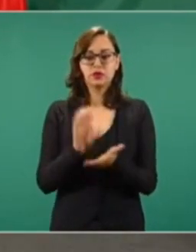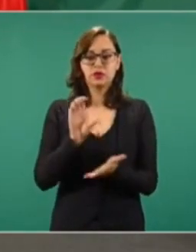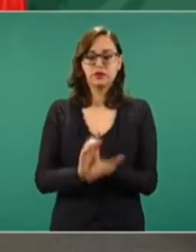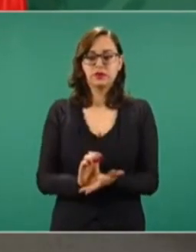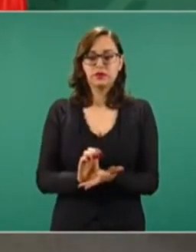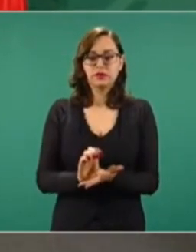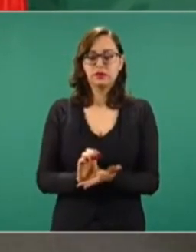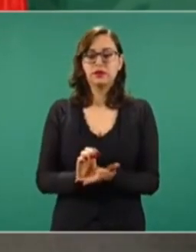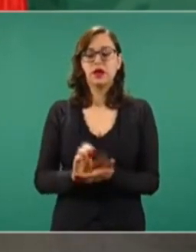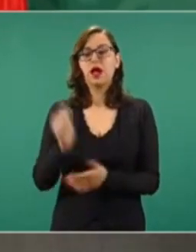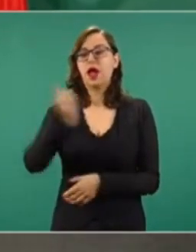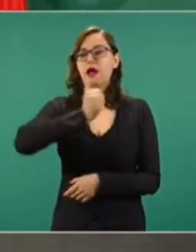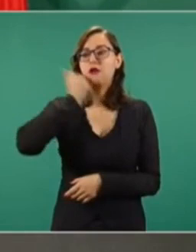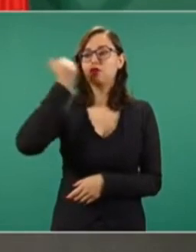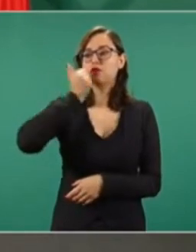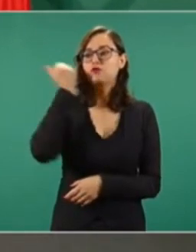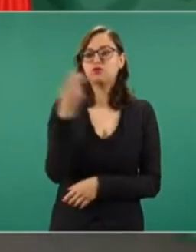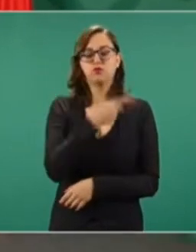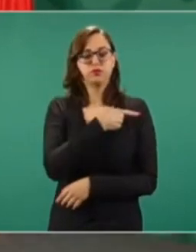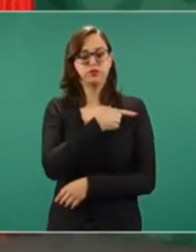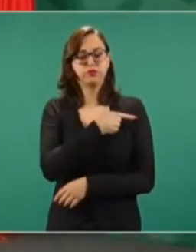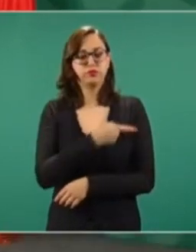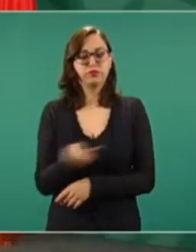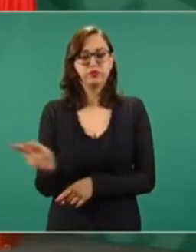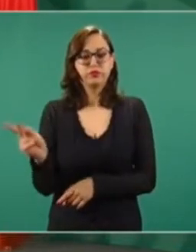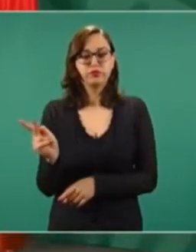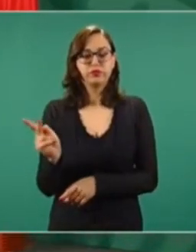a los estudiantes pobres y